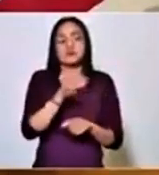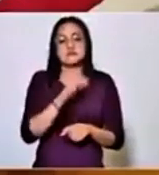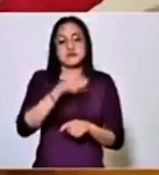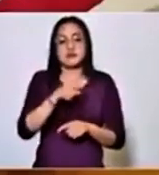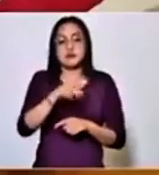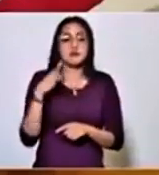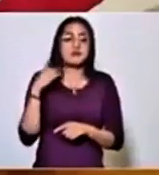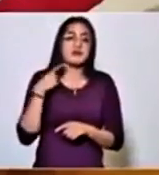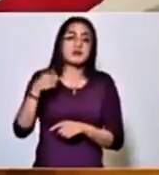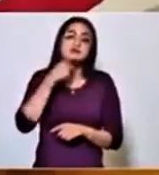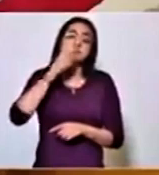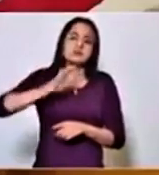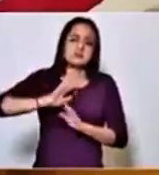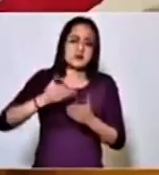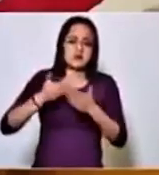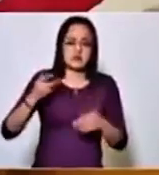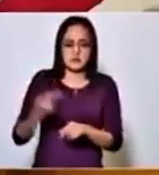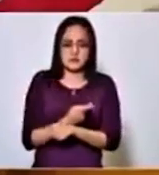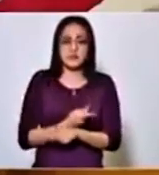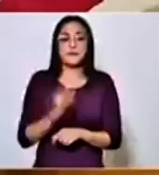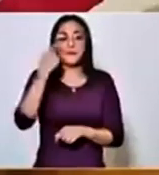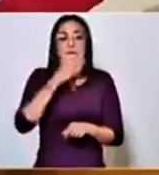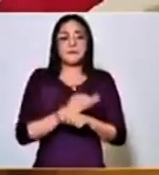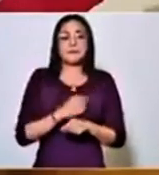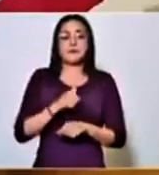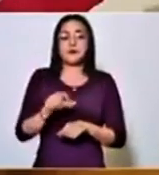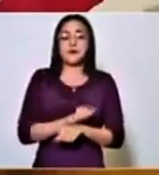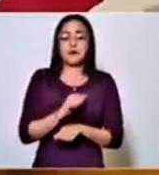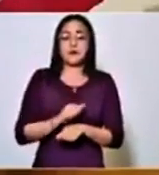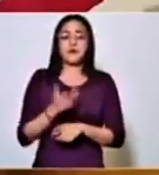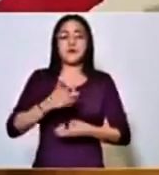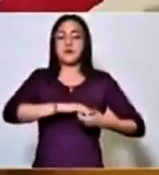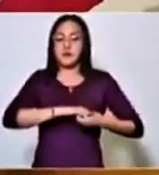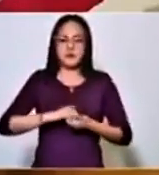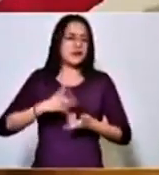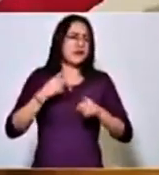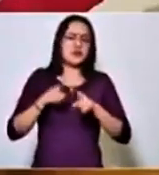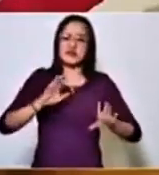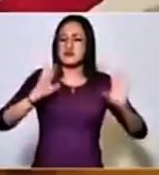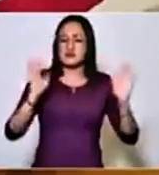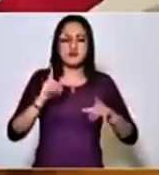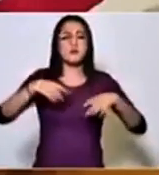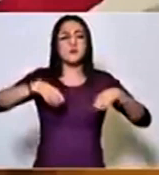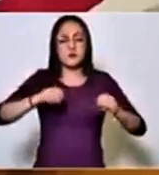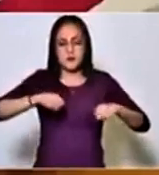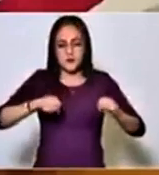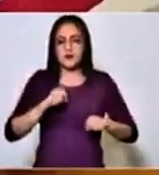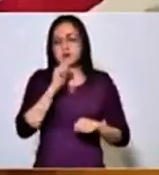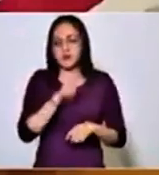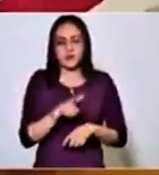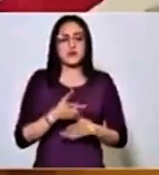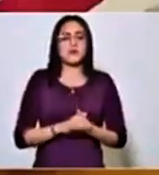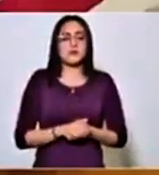a fines del año pasado, y para automóviles, remolques, motocicletas,